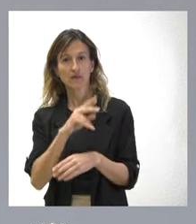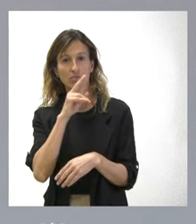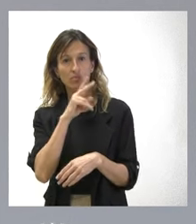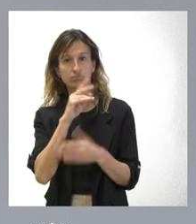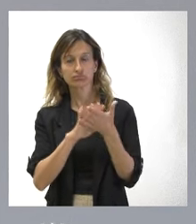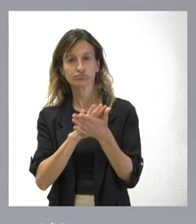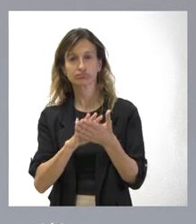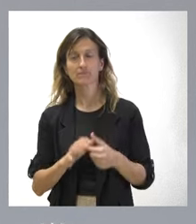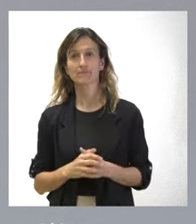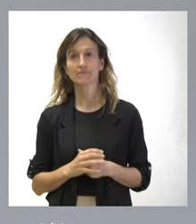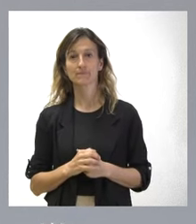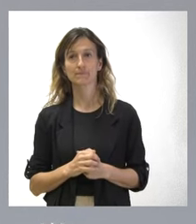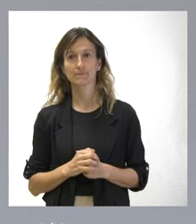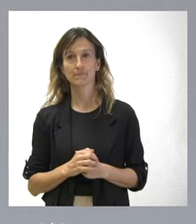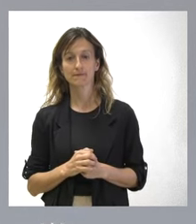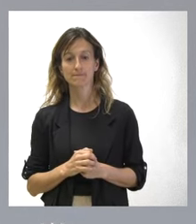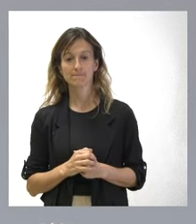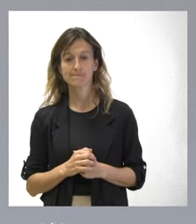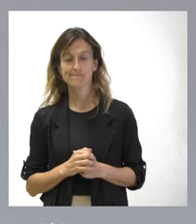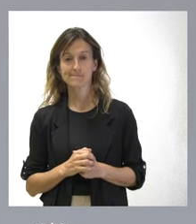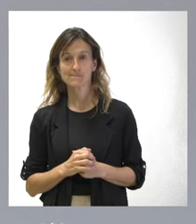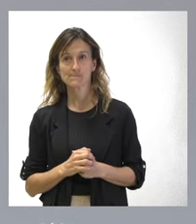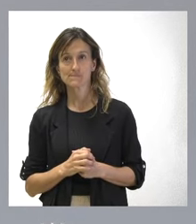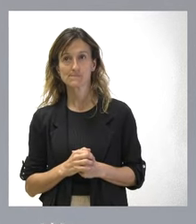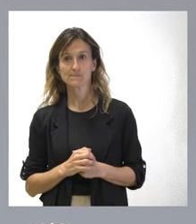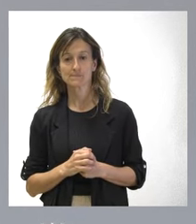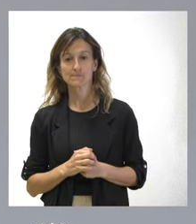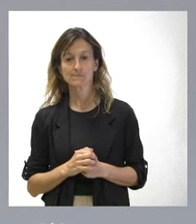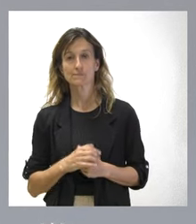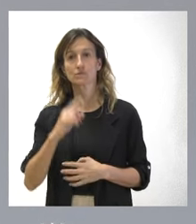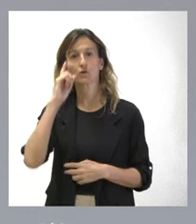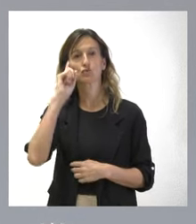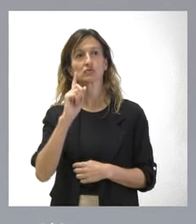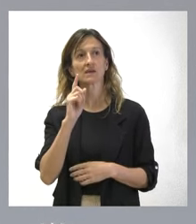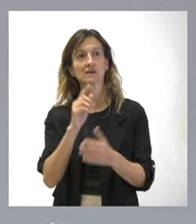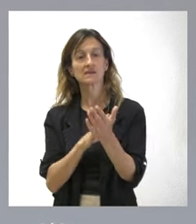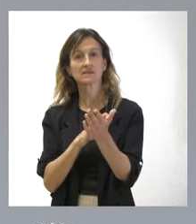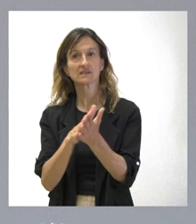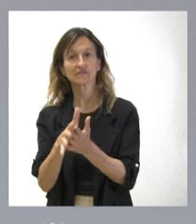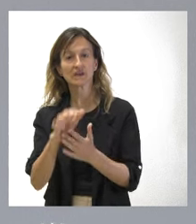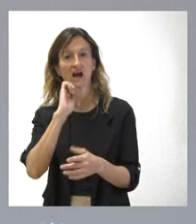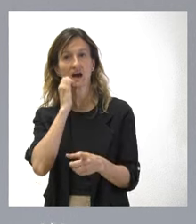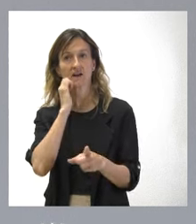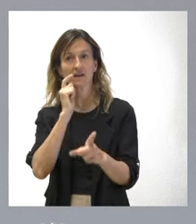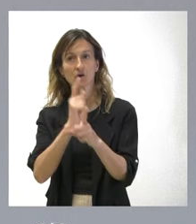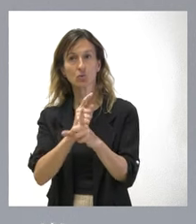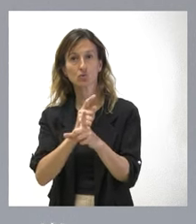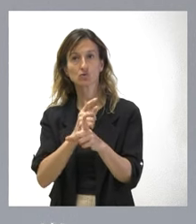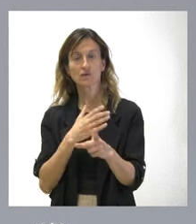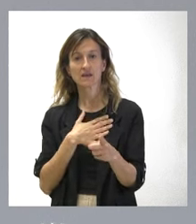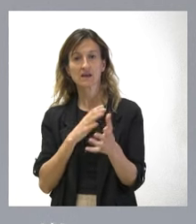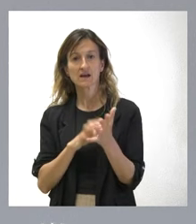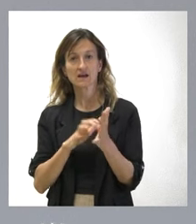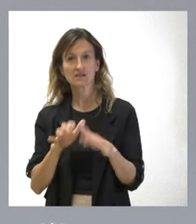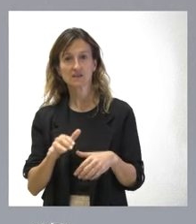de manifestaciones. No sé si se estaría refiriendo al recurso que ganó esta comunidad autónoma